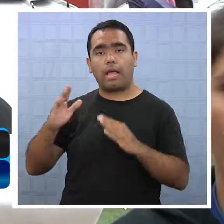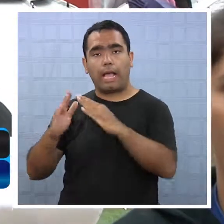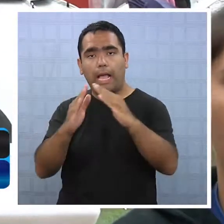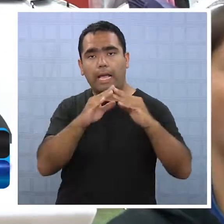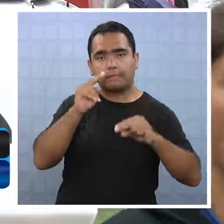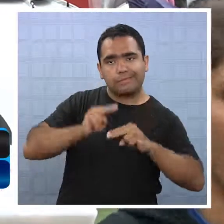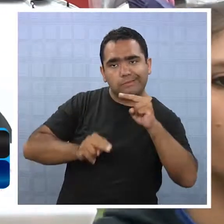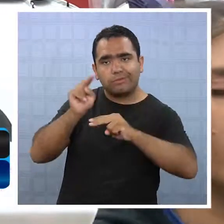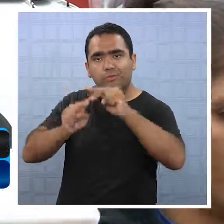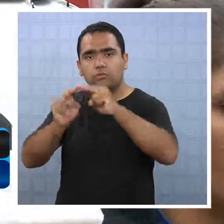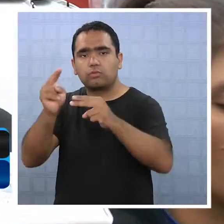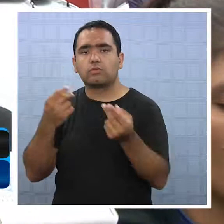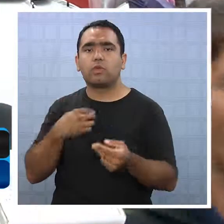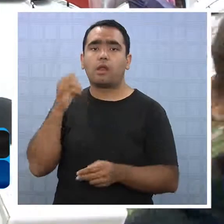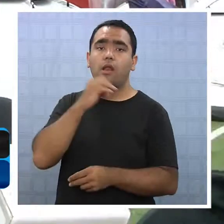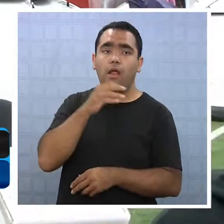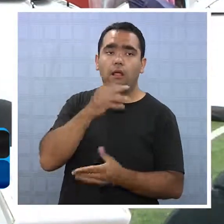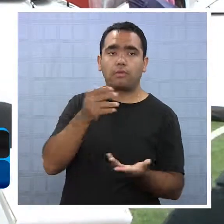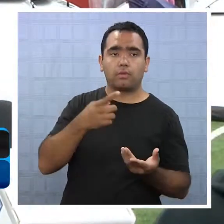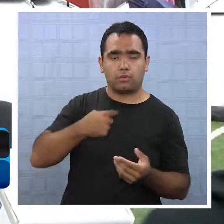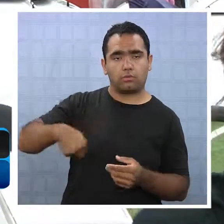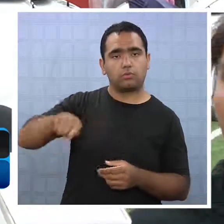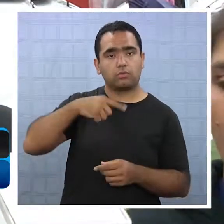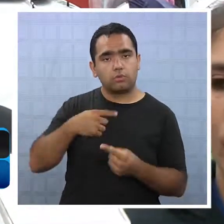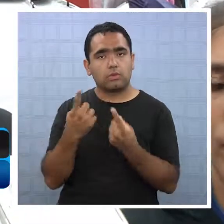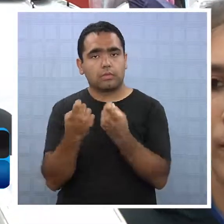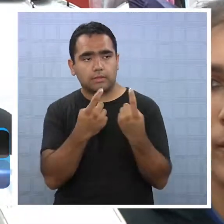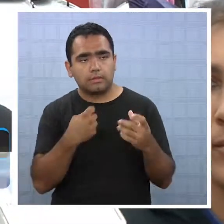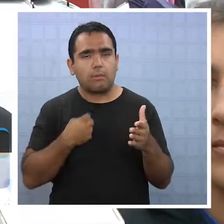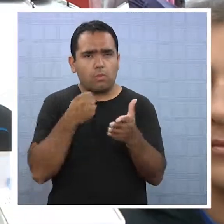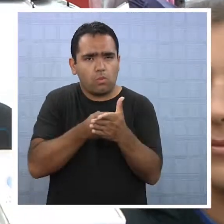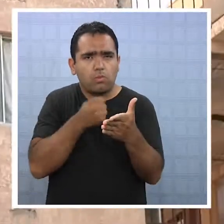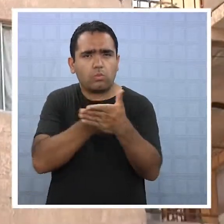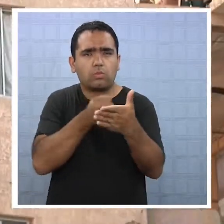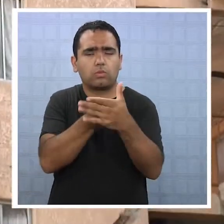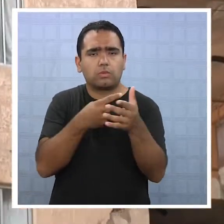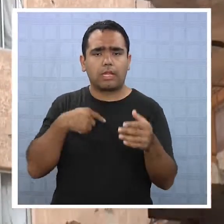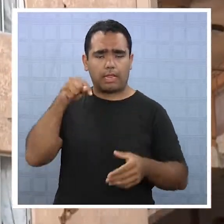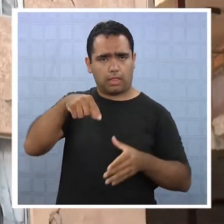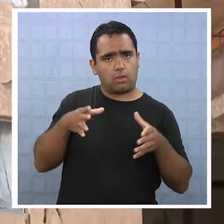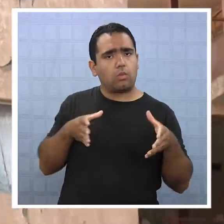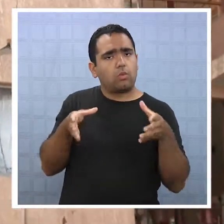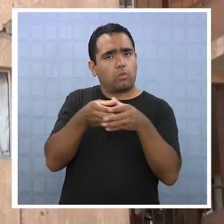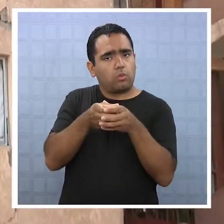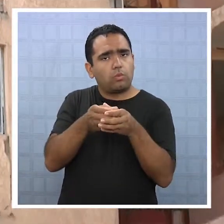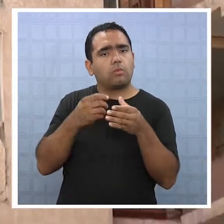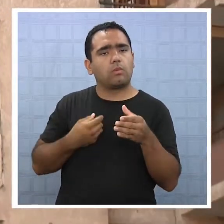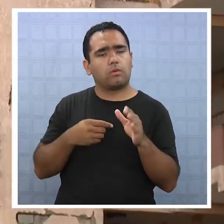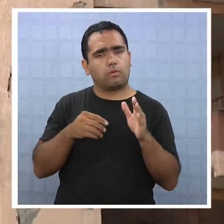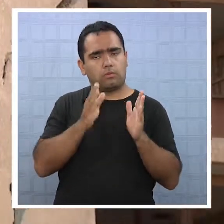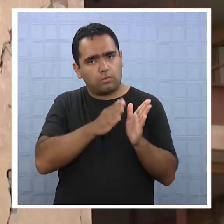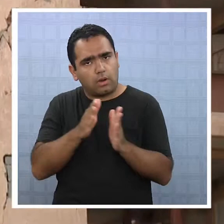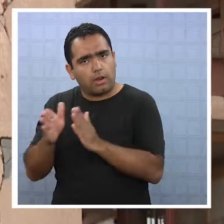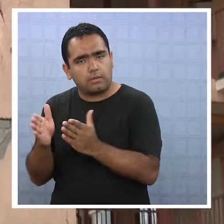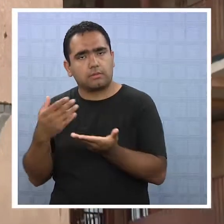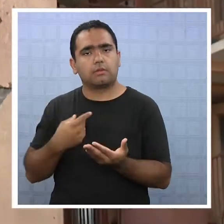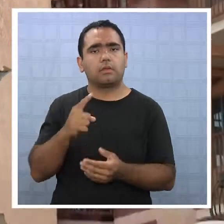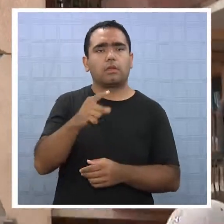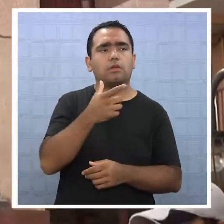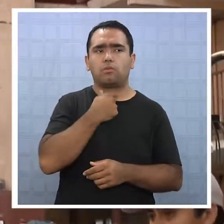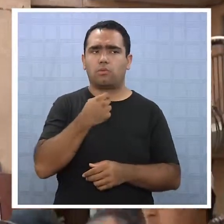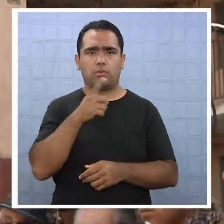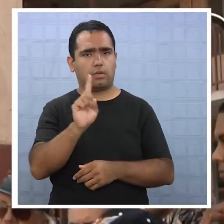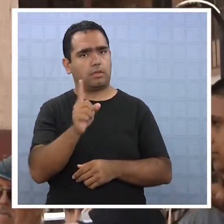Eso es lo que ustedes necesitan. Sí, eso es lo que nosotros estamos luchando y este comité está organizado para eso, para las casas de emergencia y no queremos